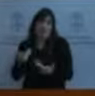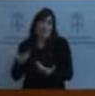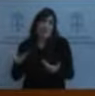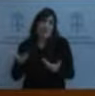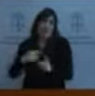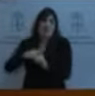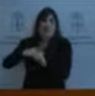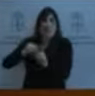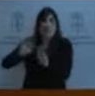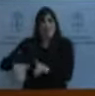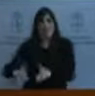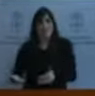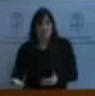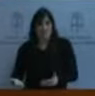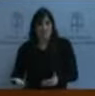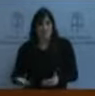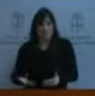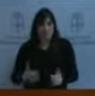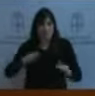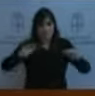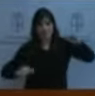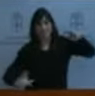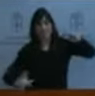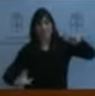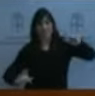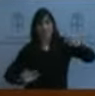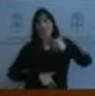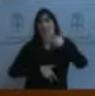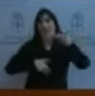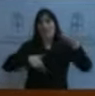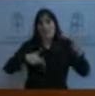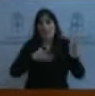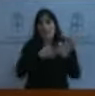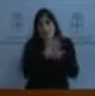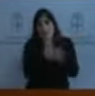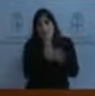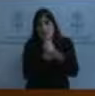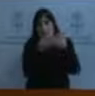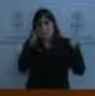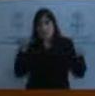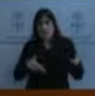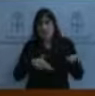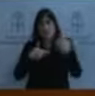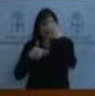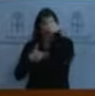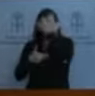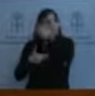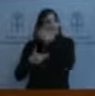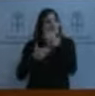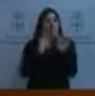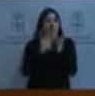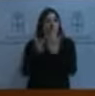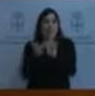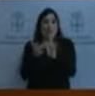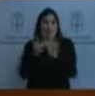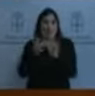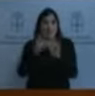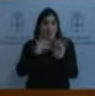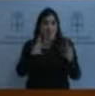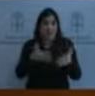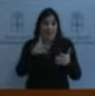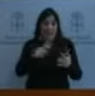Grosso modo, por definirlo de una forma gráfica, hay tres tipos de conectividad en Asturias. Las grandes ciudades, los grandes núcleos de población